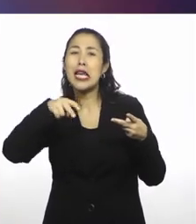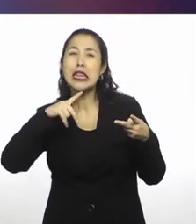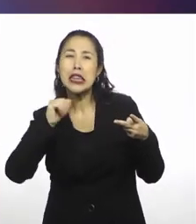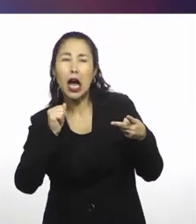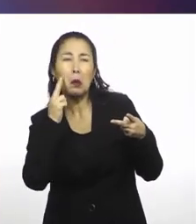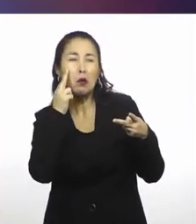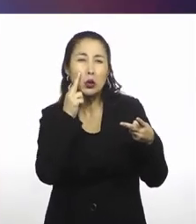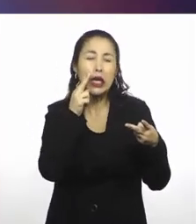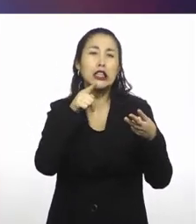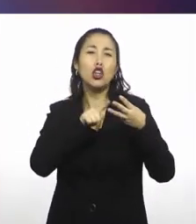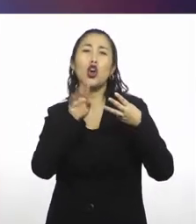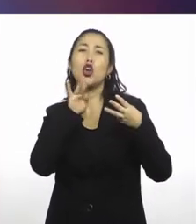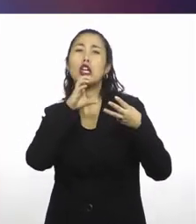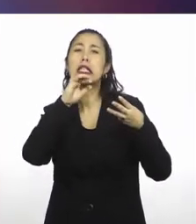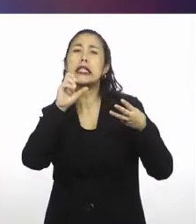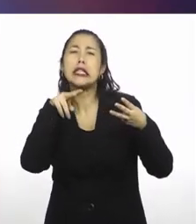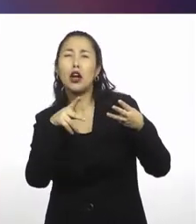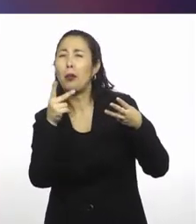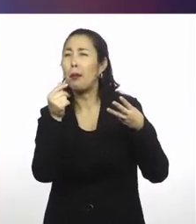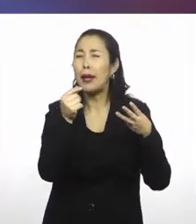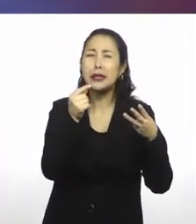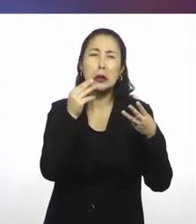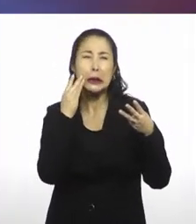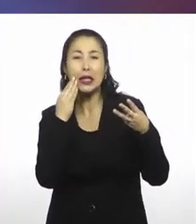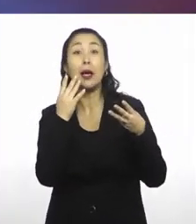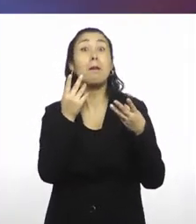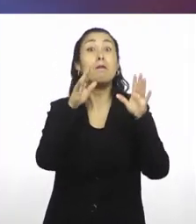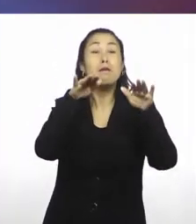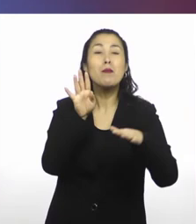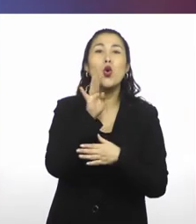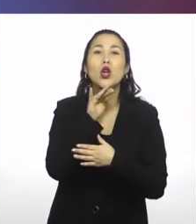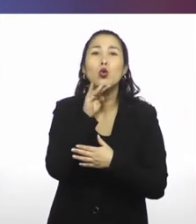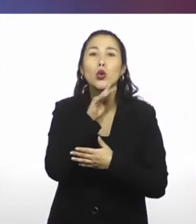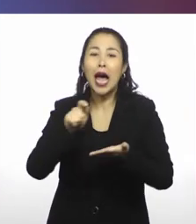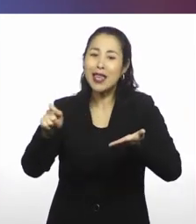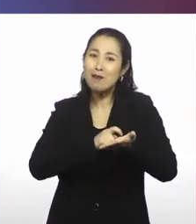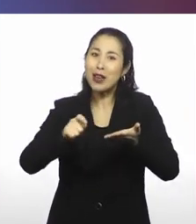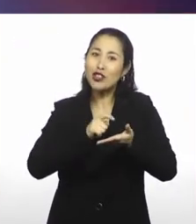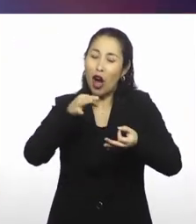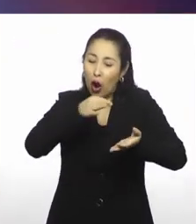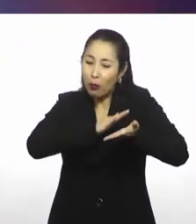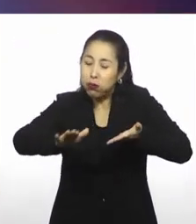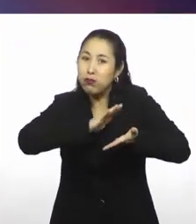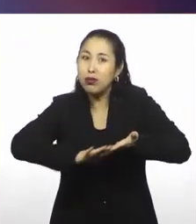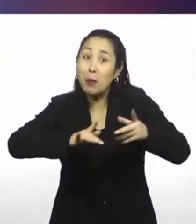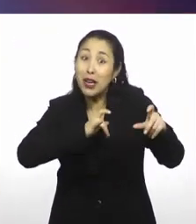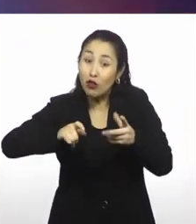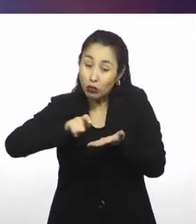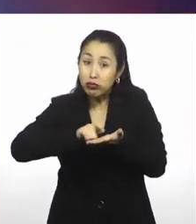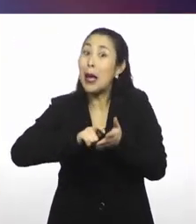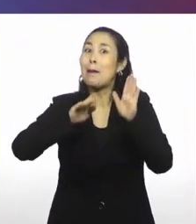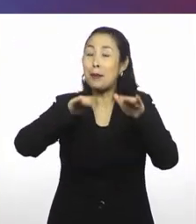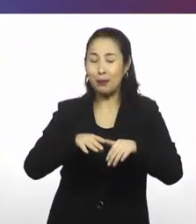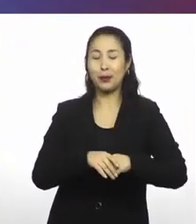Estos son los colores que utiliza, por ejemplo, la impresora para poder imprimir cada una de las fotografías. En el